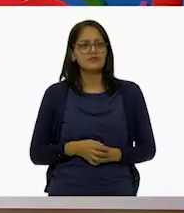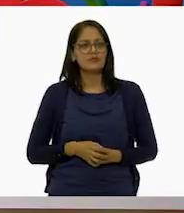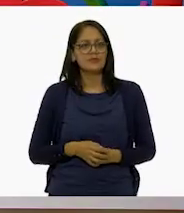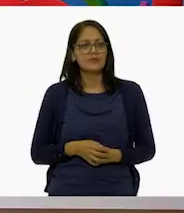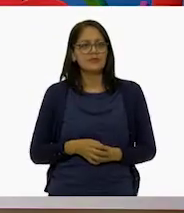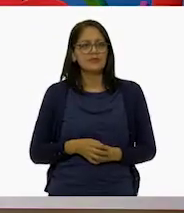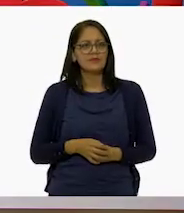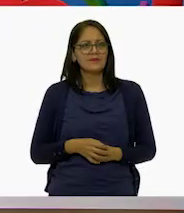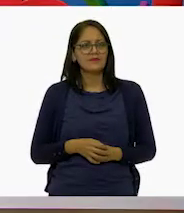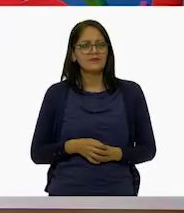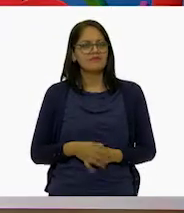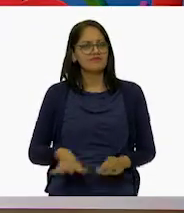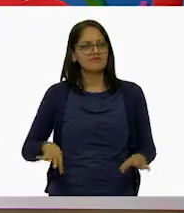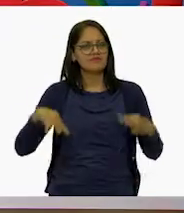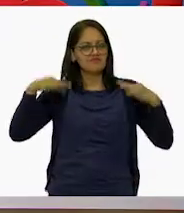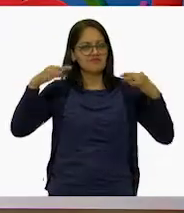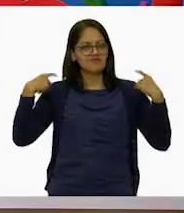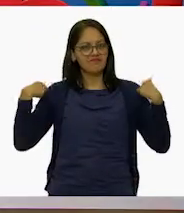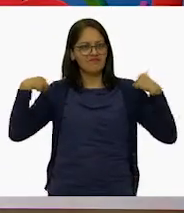Exacto.